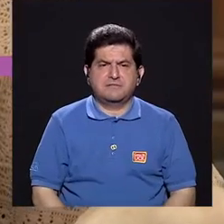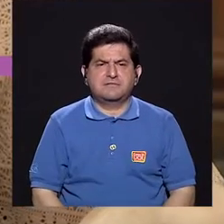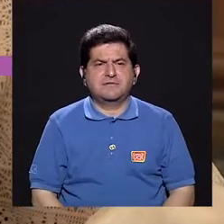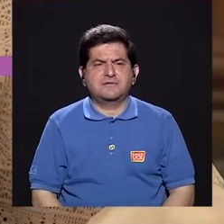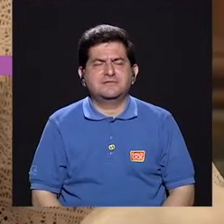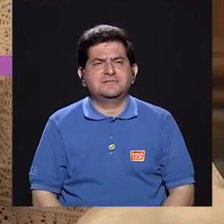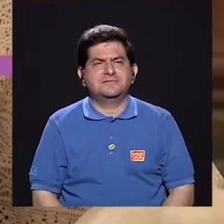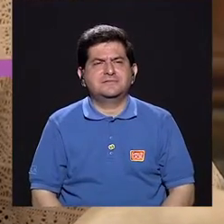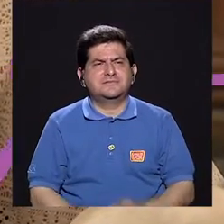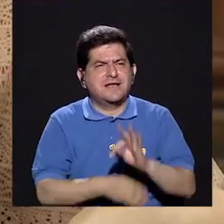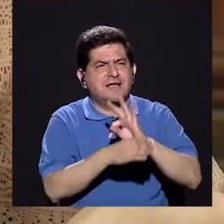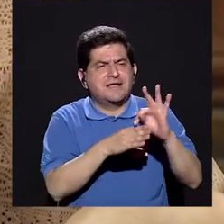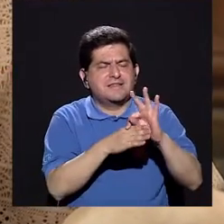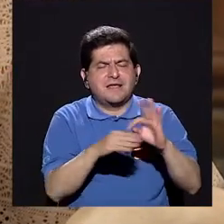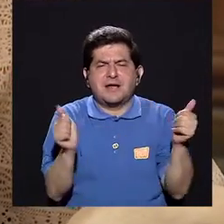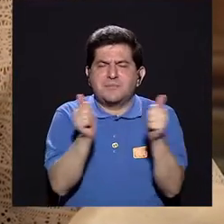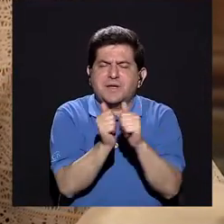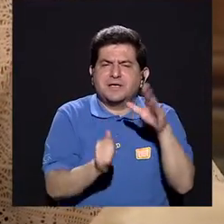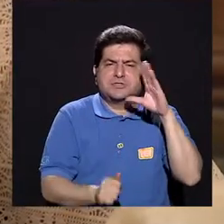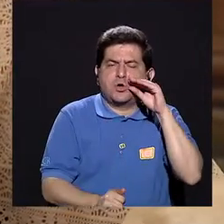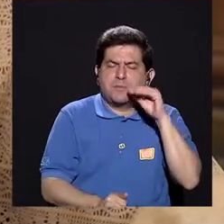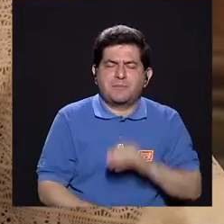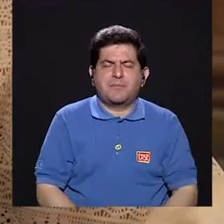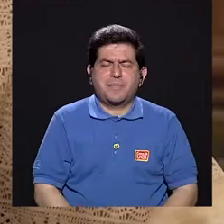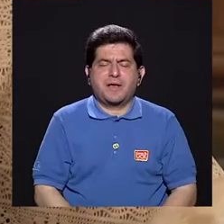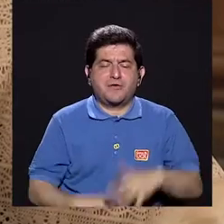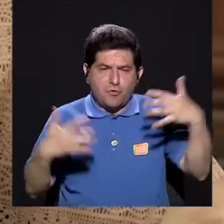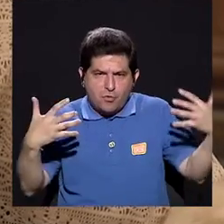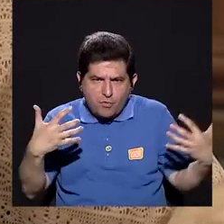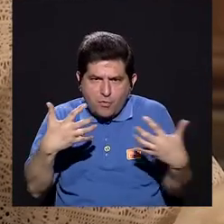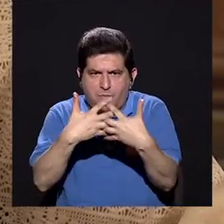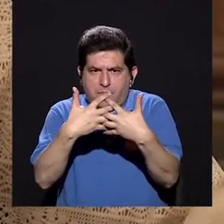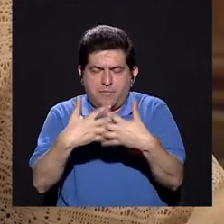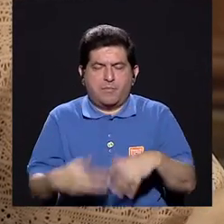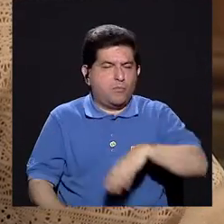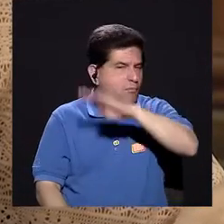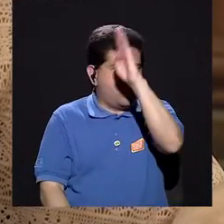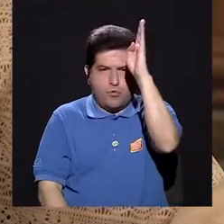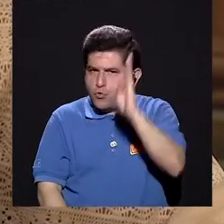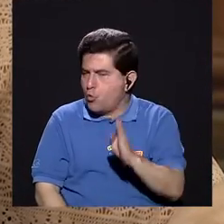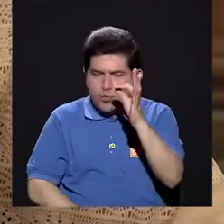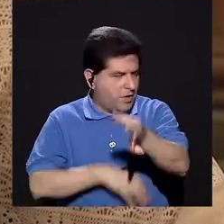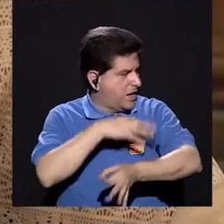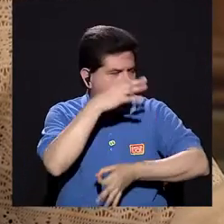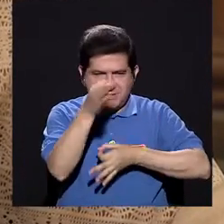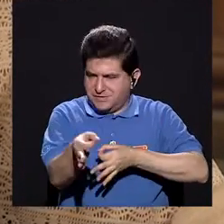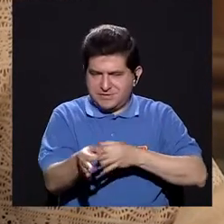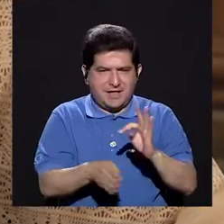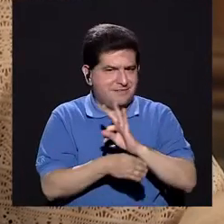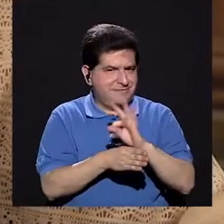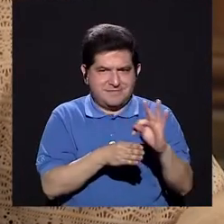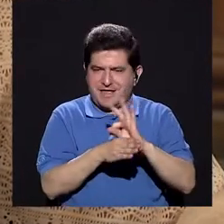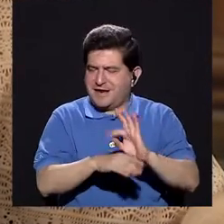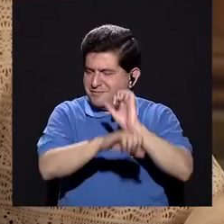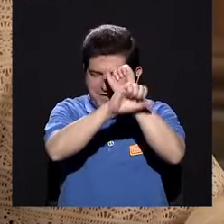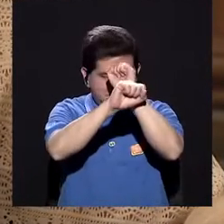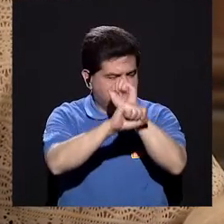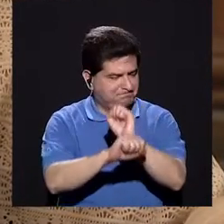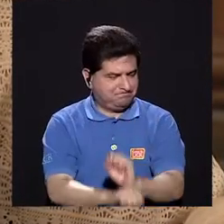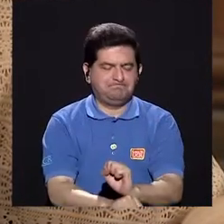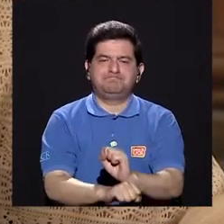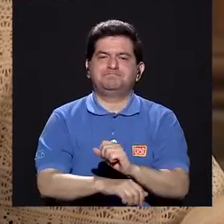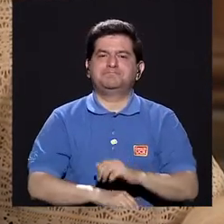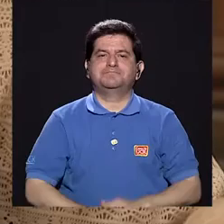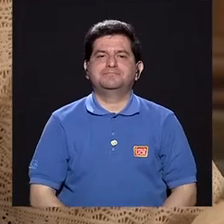Las terapias con perros son terapias complementarias. Nunca se va a sustituir la terapia tradicional.